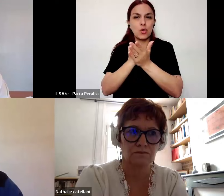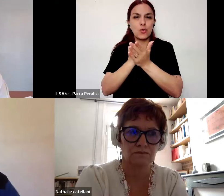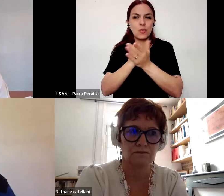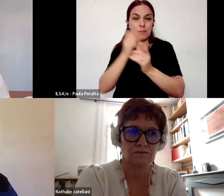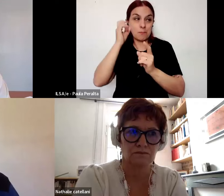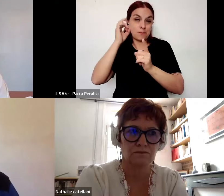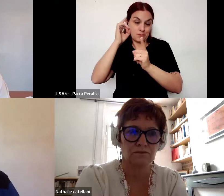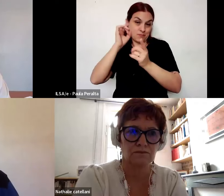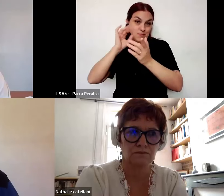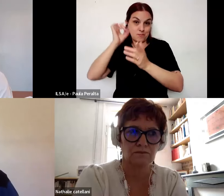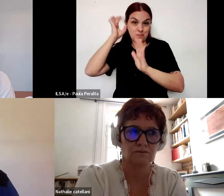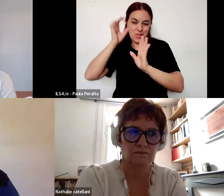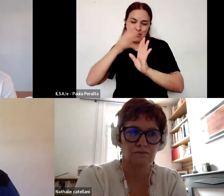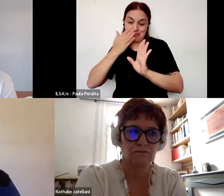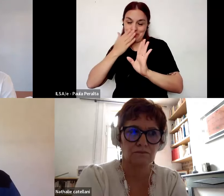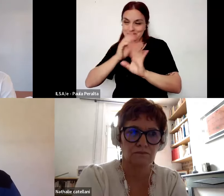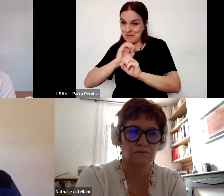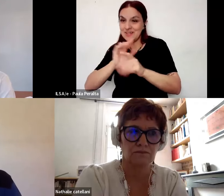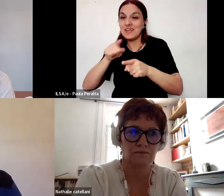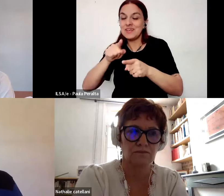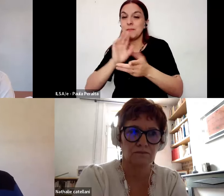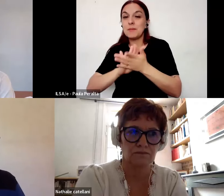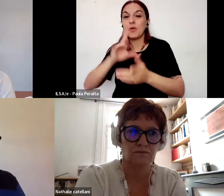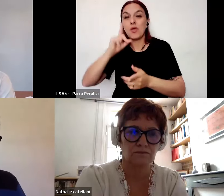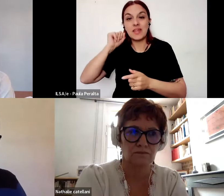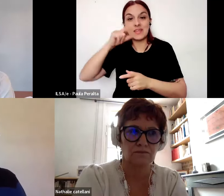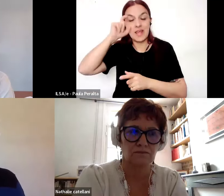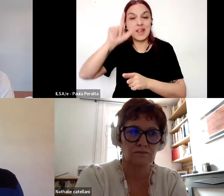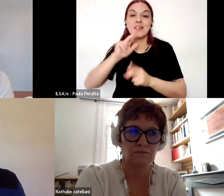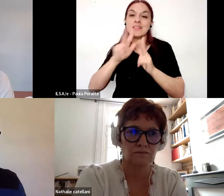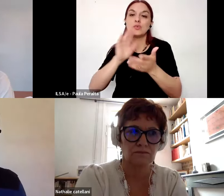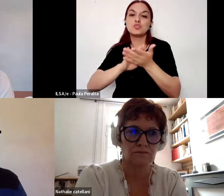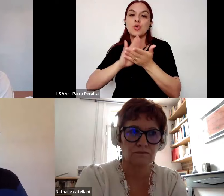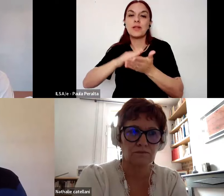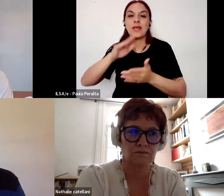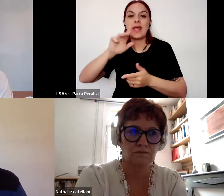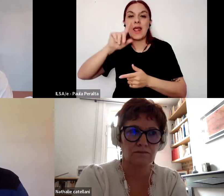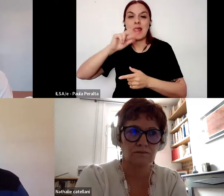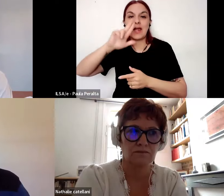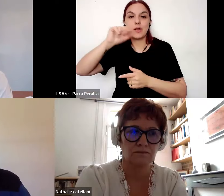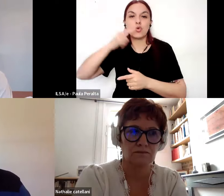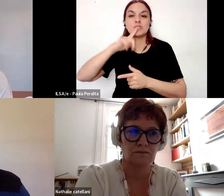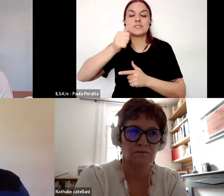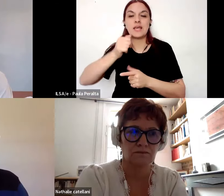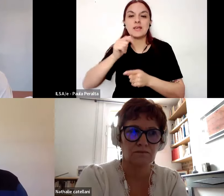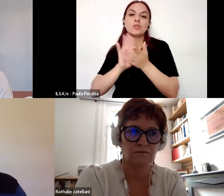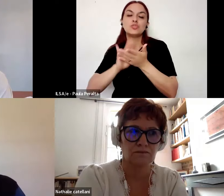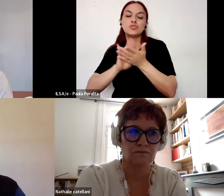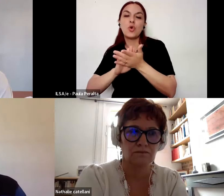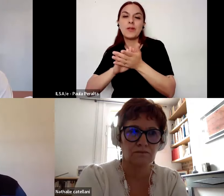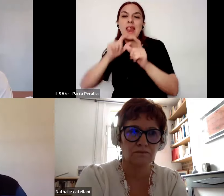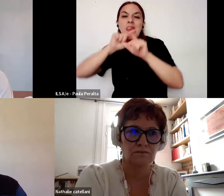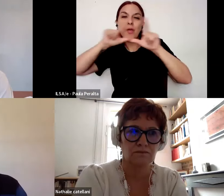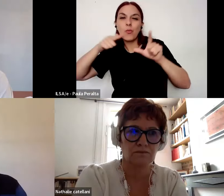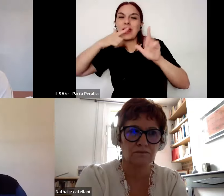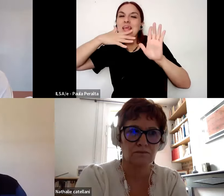retomando lo que decía Daniel de Jorge la Rosa en hacer inteligible ese lenguaje de